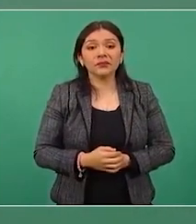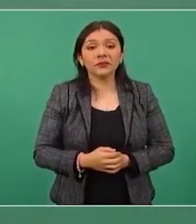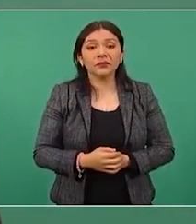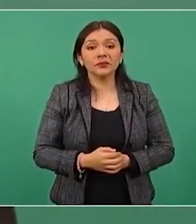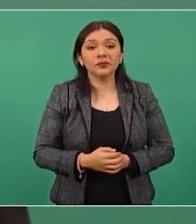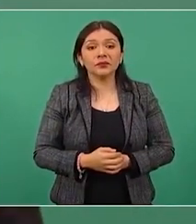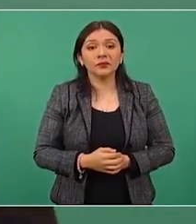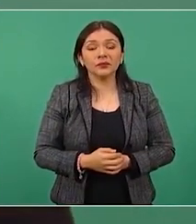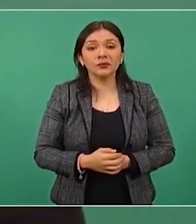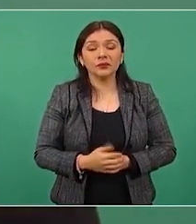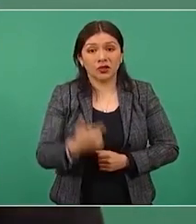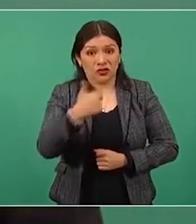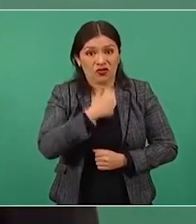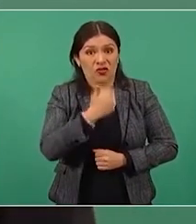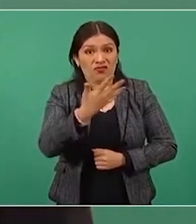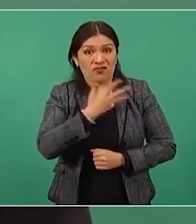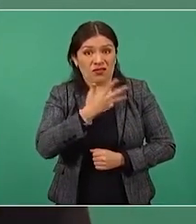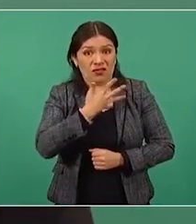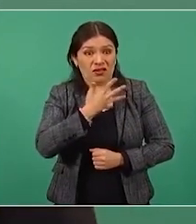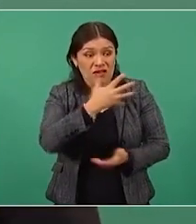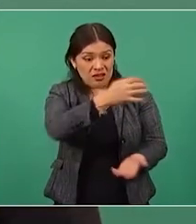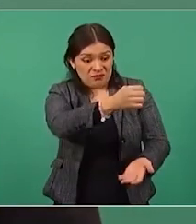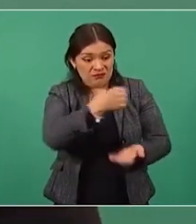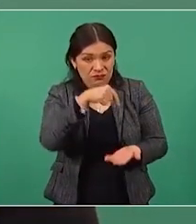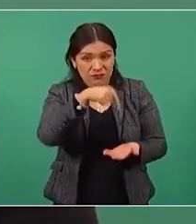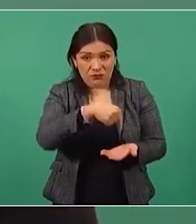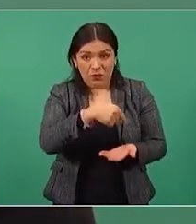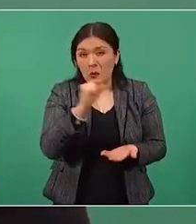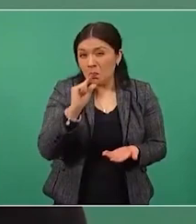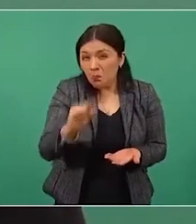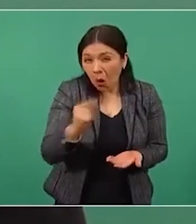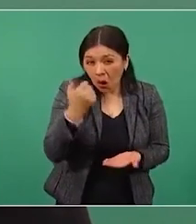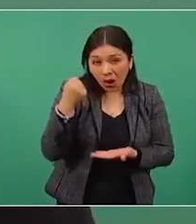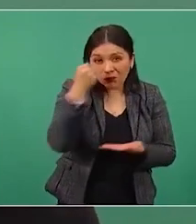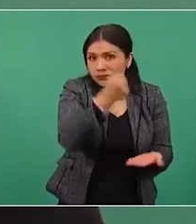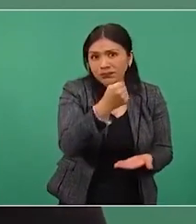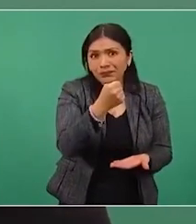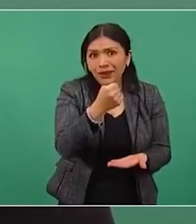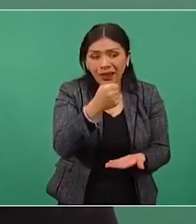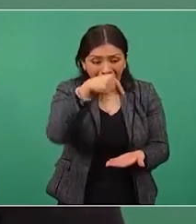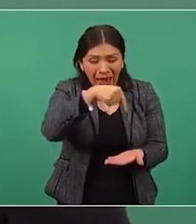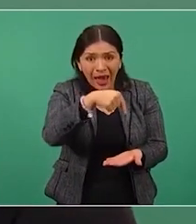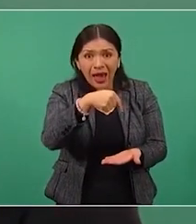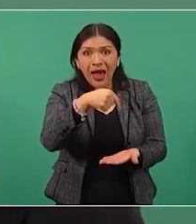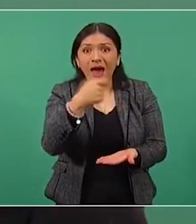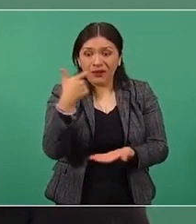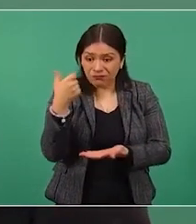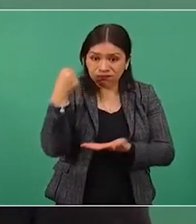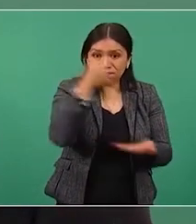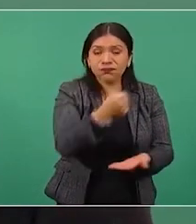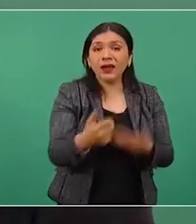sea de paso no es poco, tienen un presupuesto de 13 mil millones de pesos.